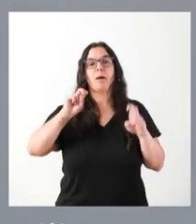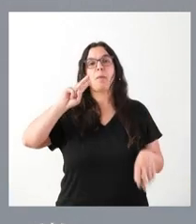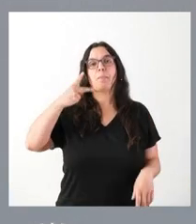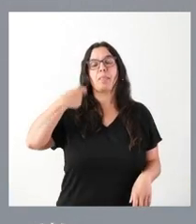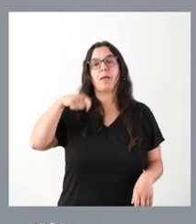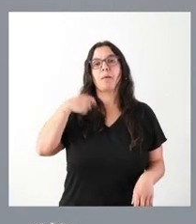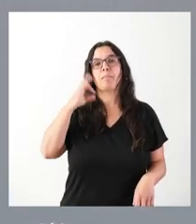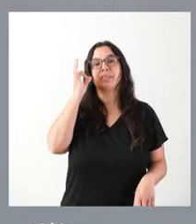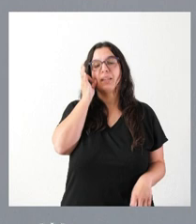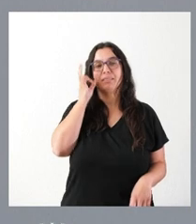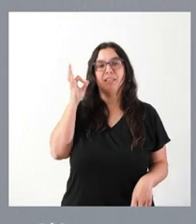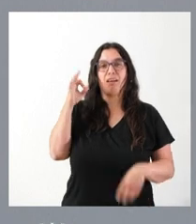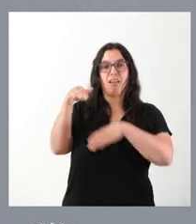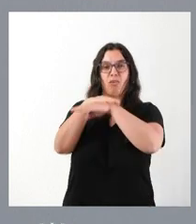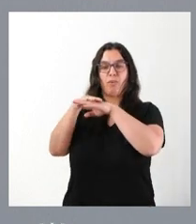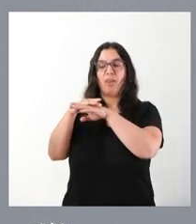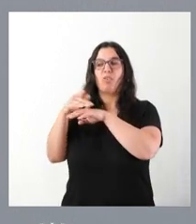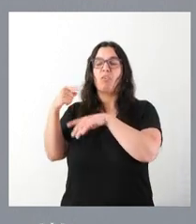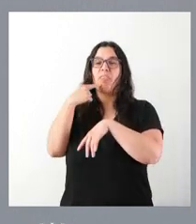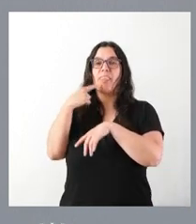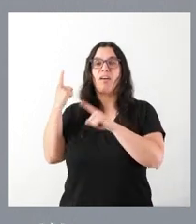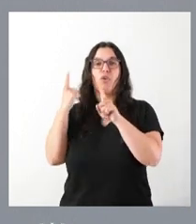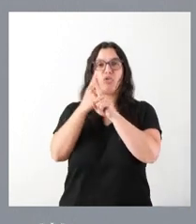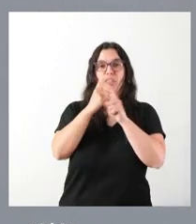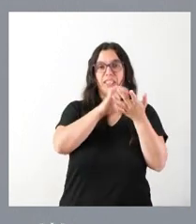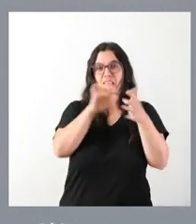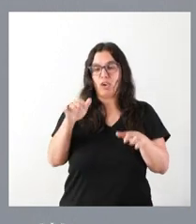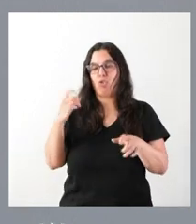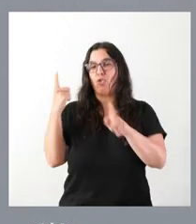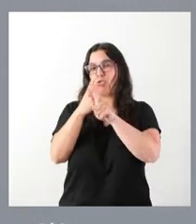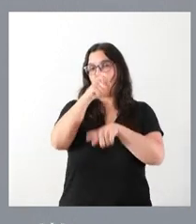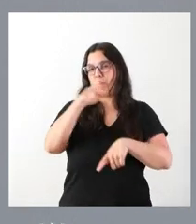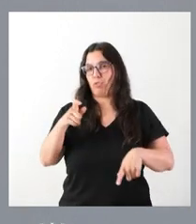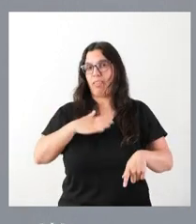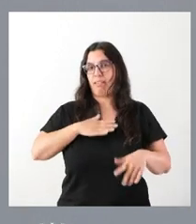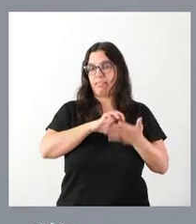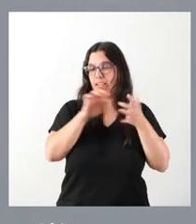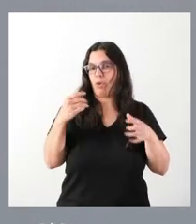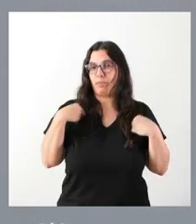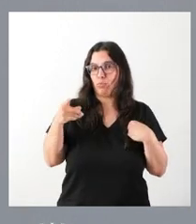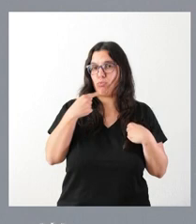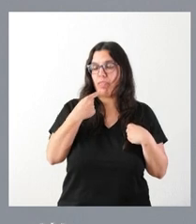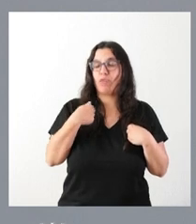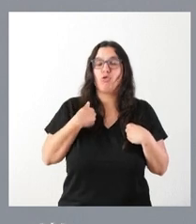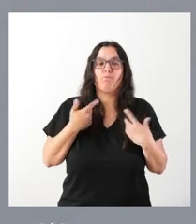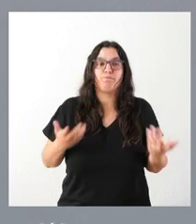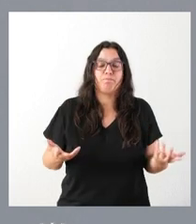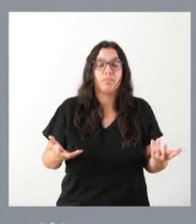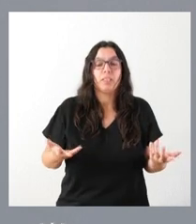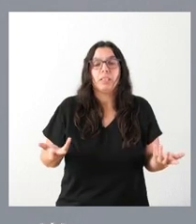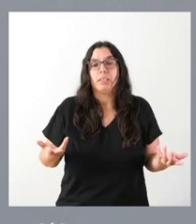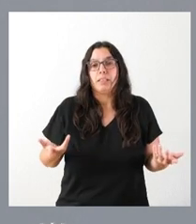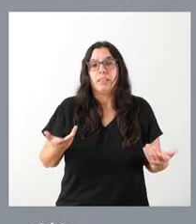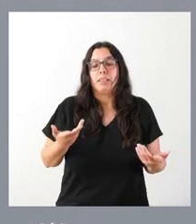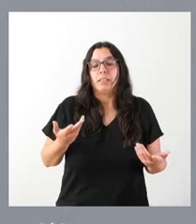contra Castilla y León y contra los ciudadanos de Castilla y León, a los cuales usted se ha hecho referencia, yo, como comprenderá, en función de la